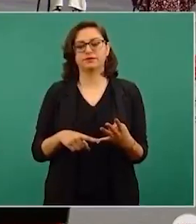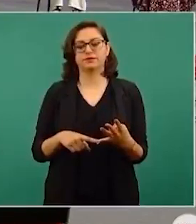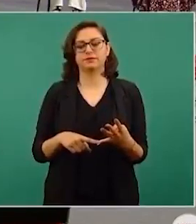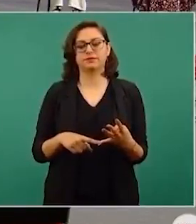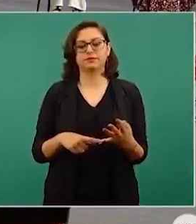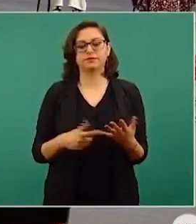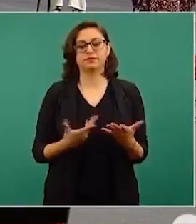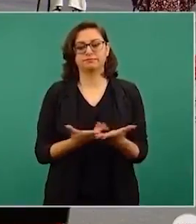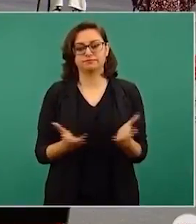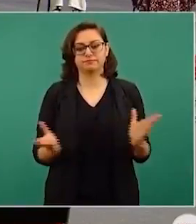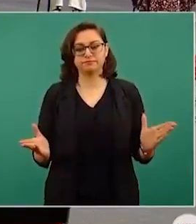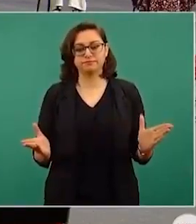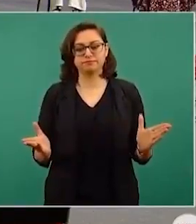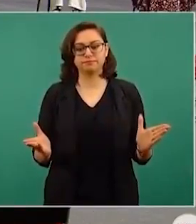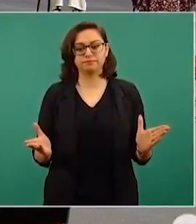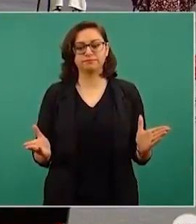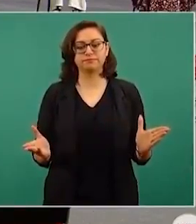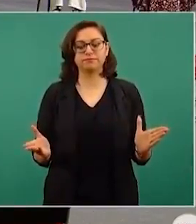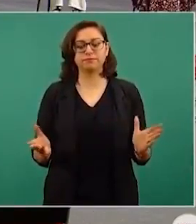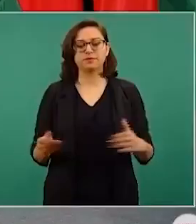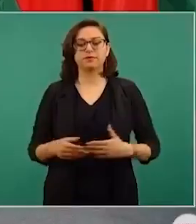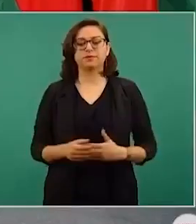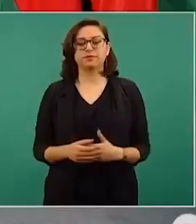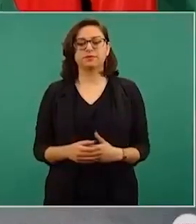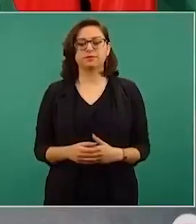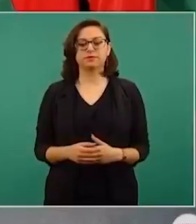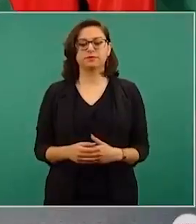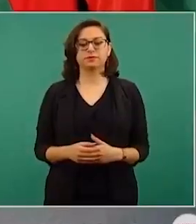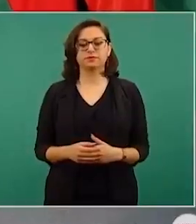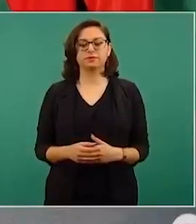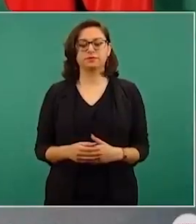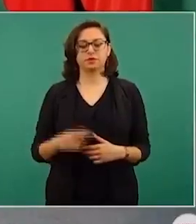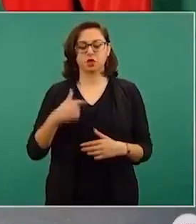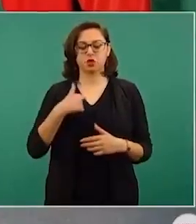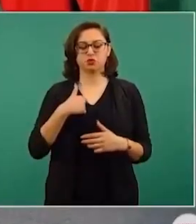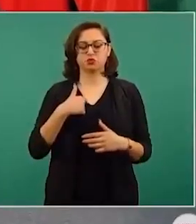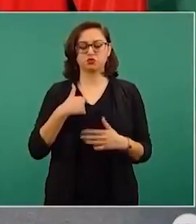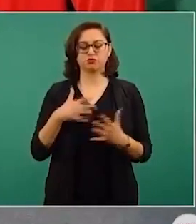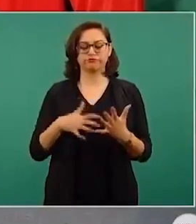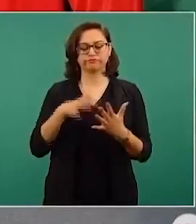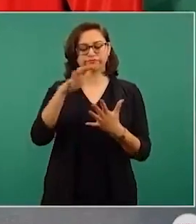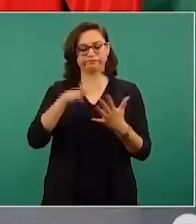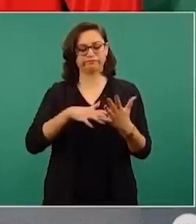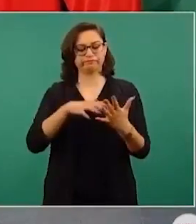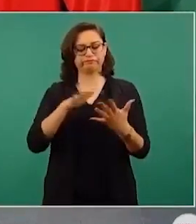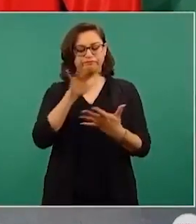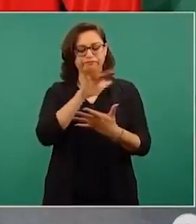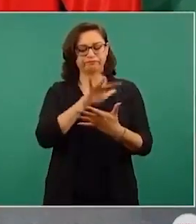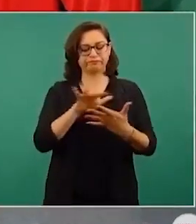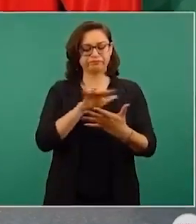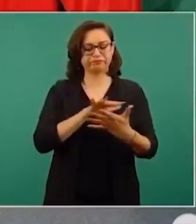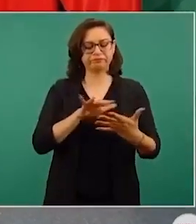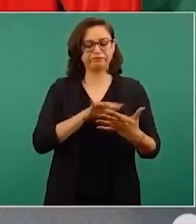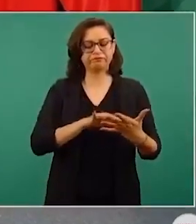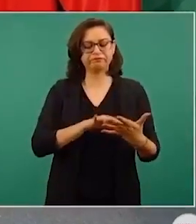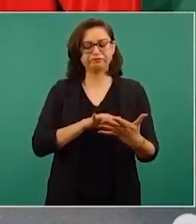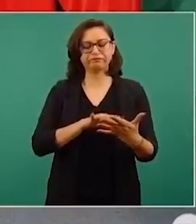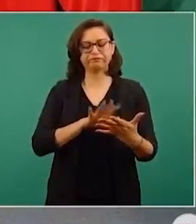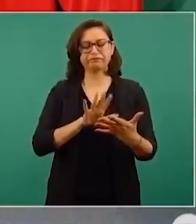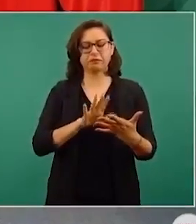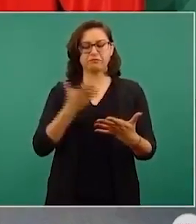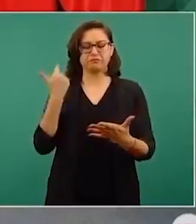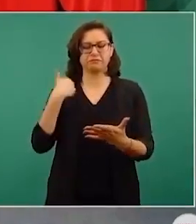Antes de leer este texto que escribí para esta ocasión,